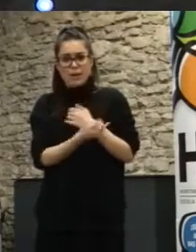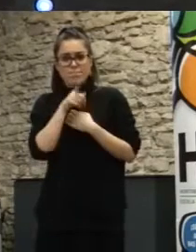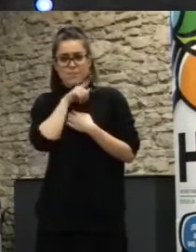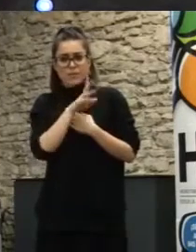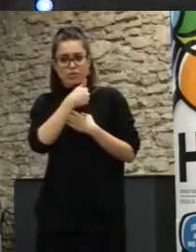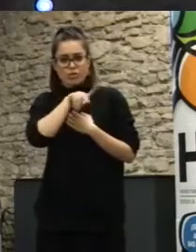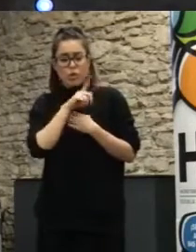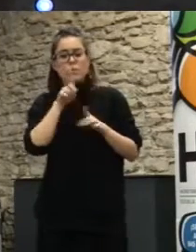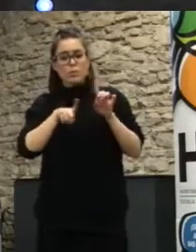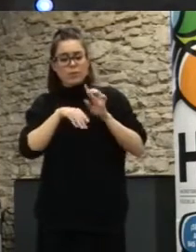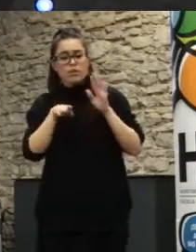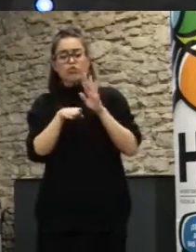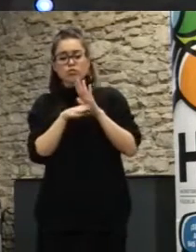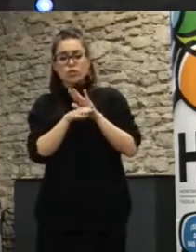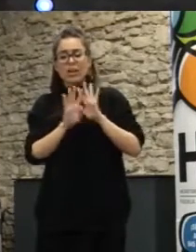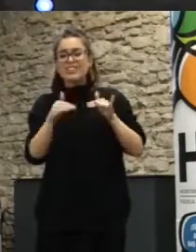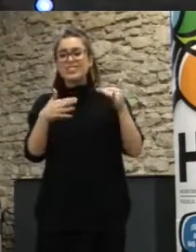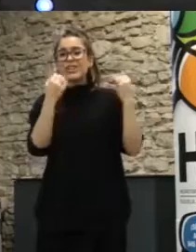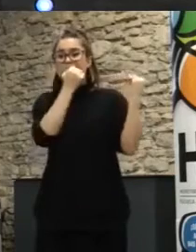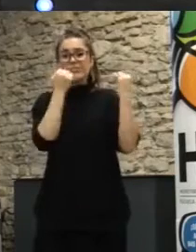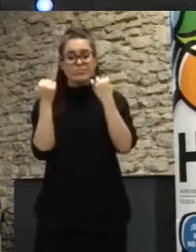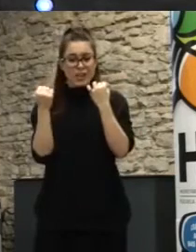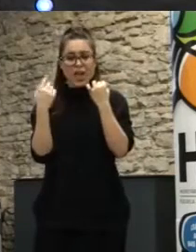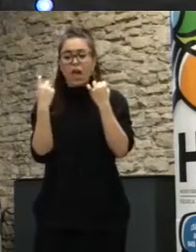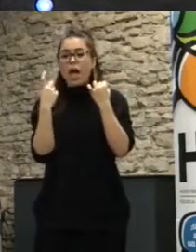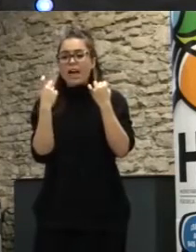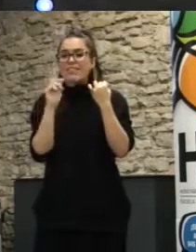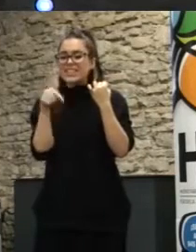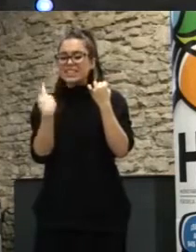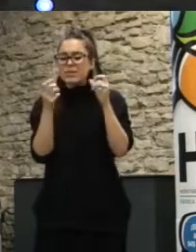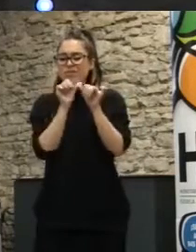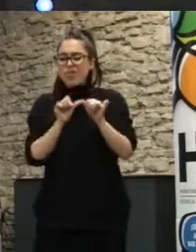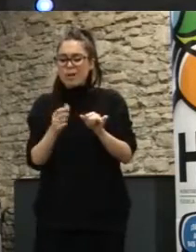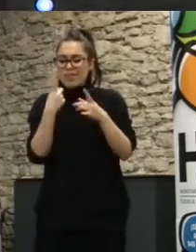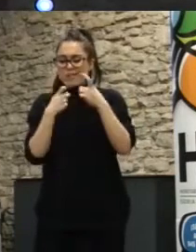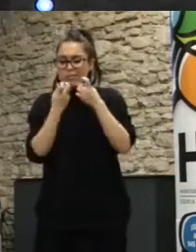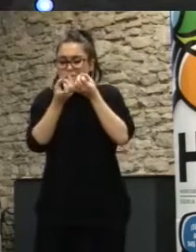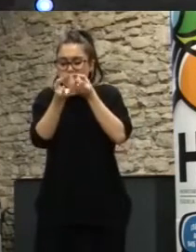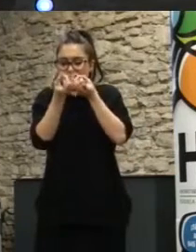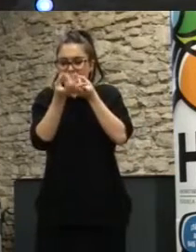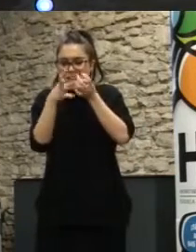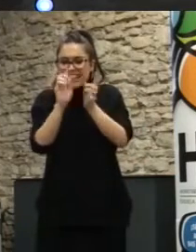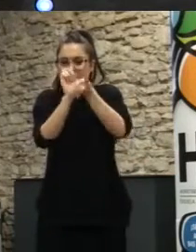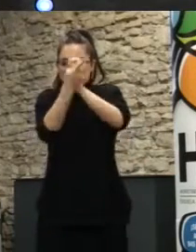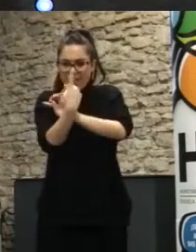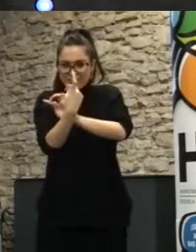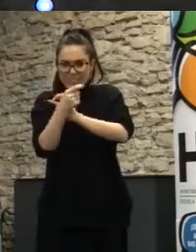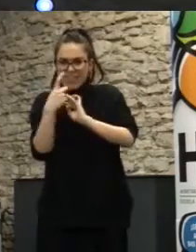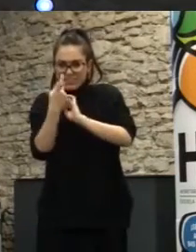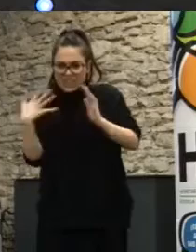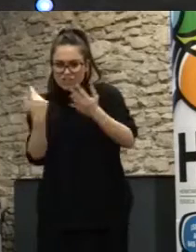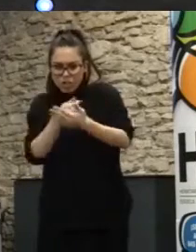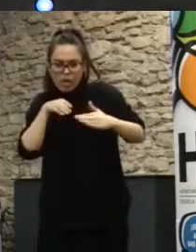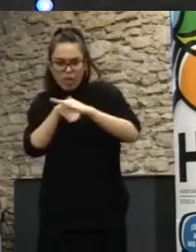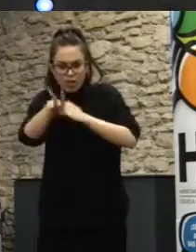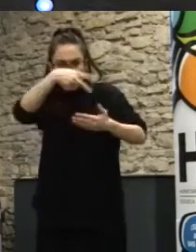administraciones y los poderes públicos tienen que cambiar la manera en la que comunican información a los ciudadanos. Es verdad